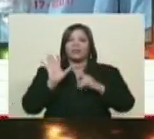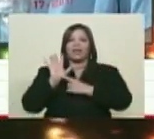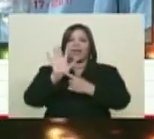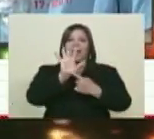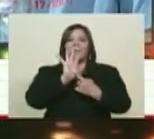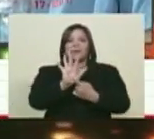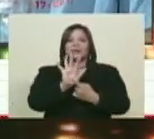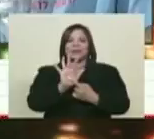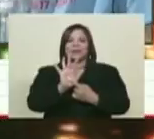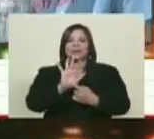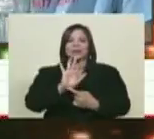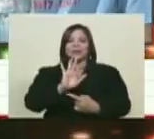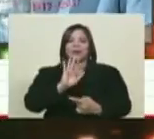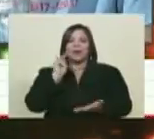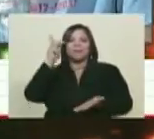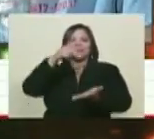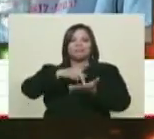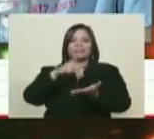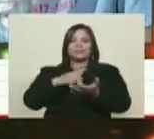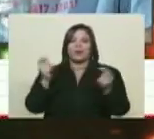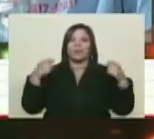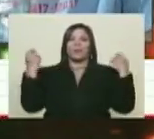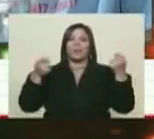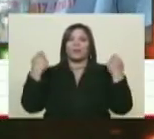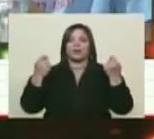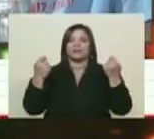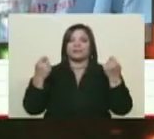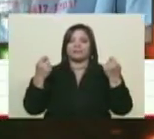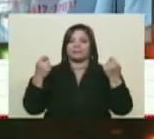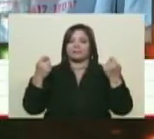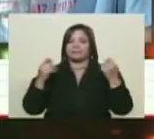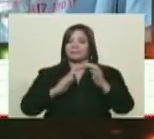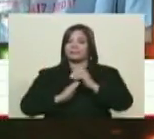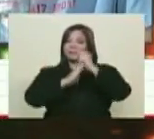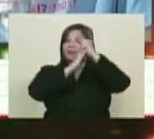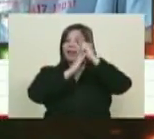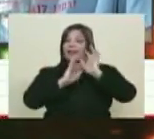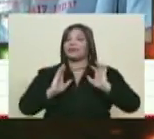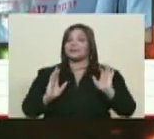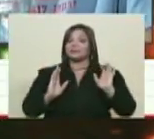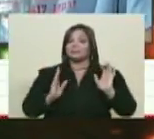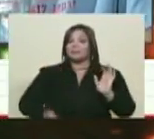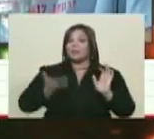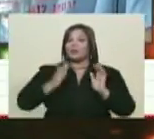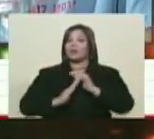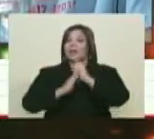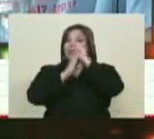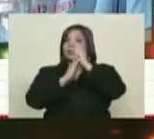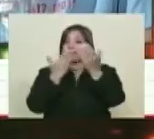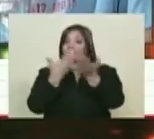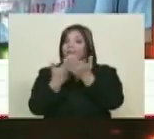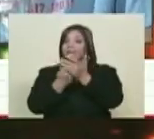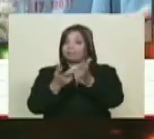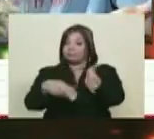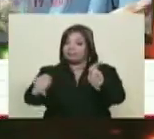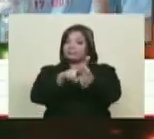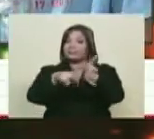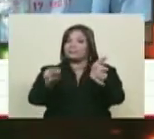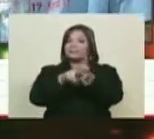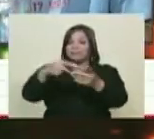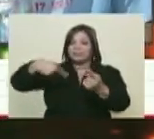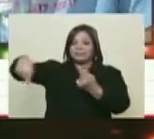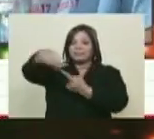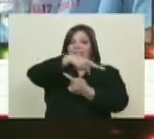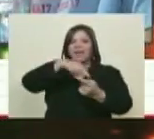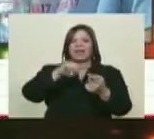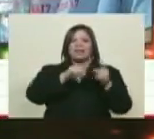de la participación popular y sobre todo del liderazgo. Porque es importante también recalcar esto, ¿no? Alrededor de estos 100